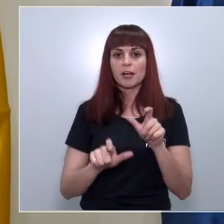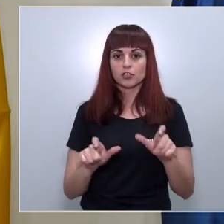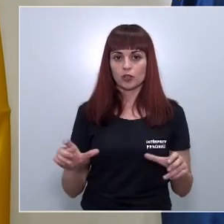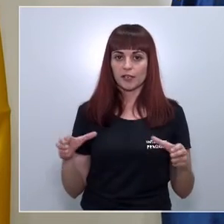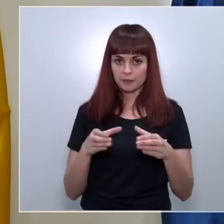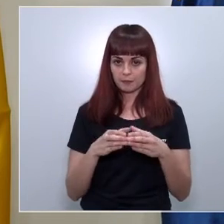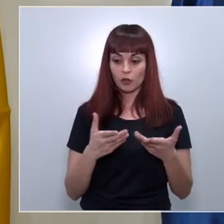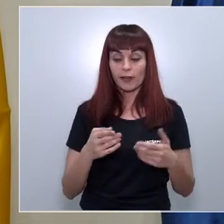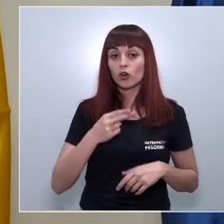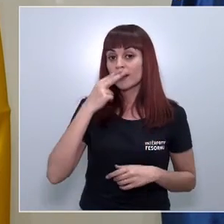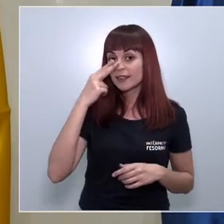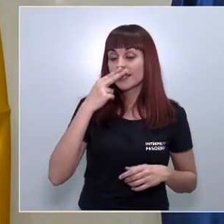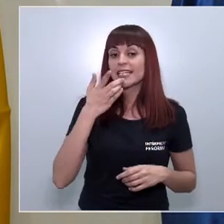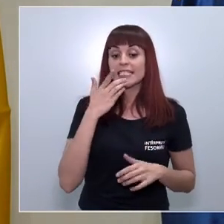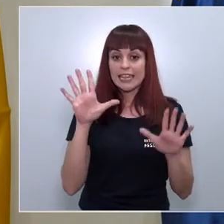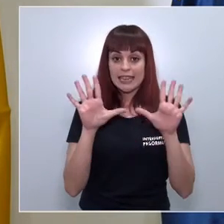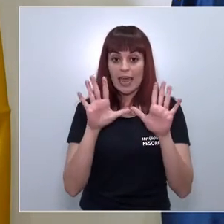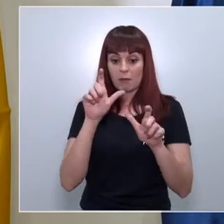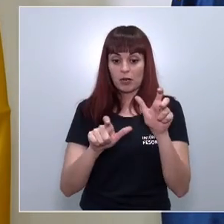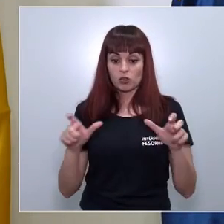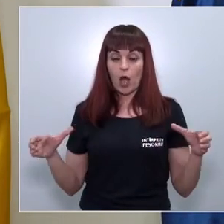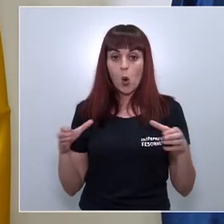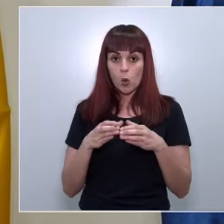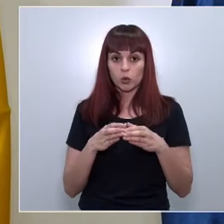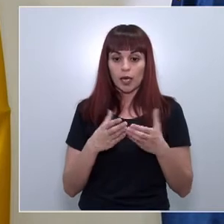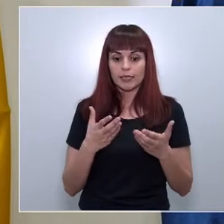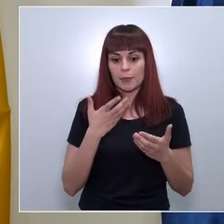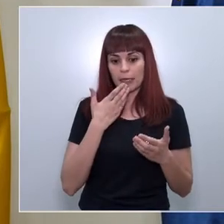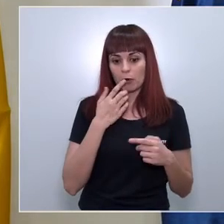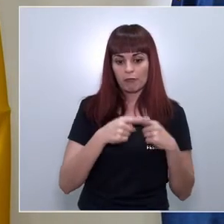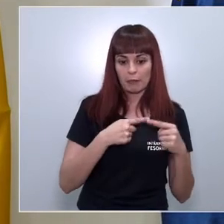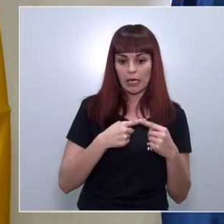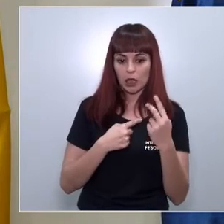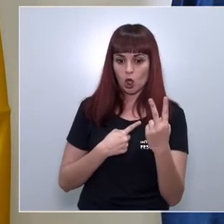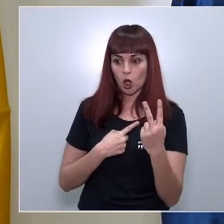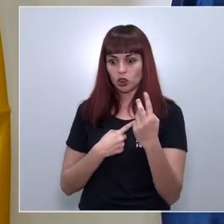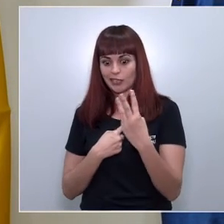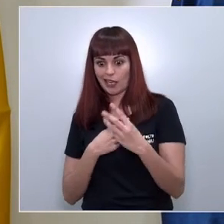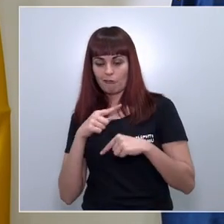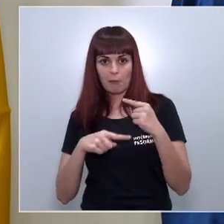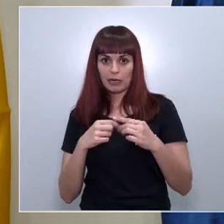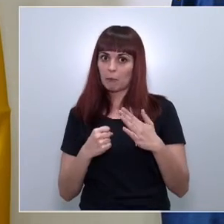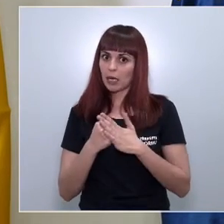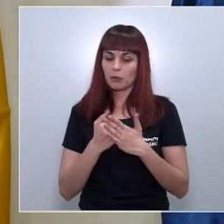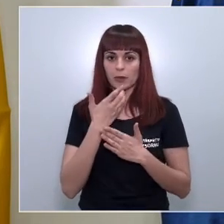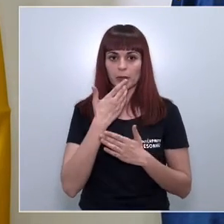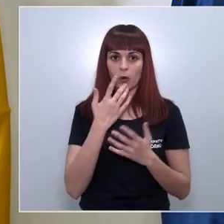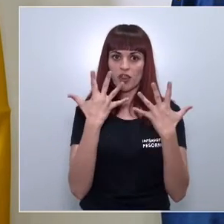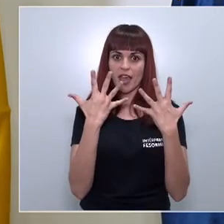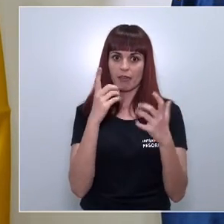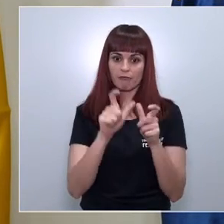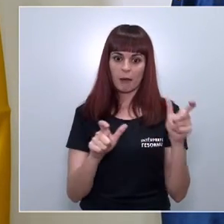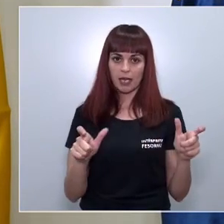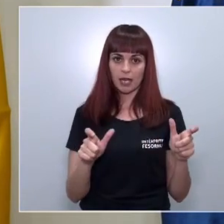interesa fundamentalmente es que si se juntan 10 personas que sean de 2 unidades familiares como mucho o 3 unidades familiares pero que no sean 10 personas de unidades